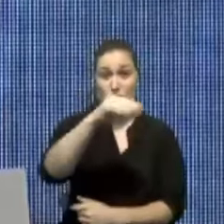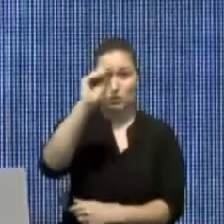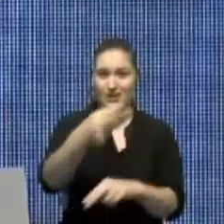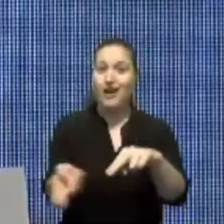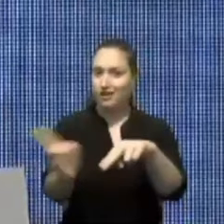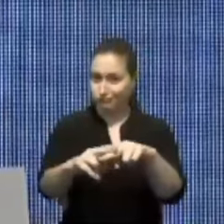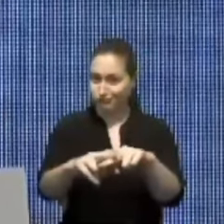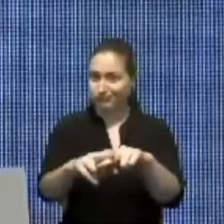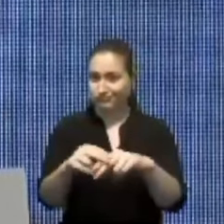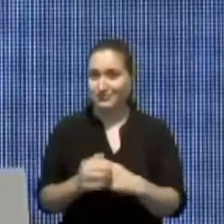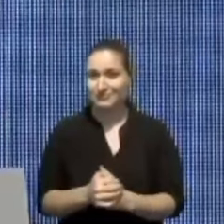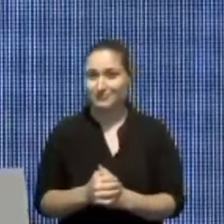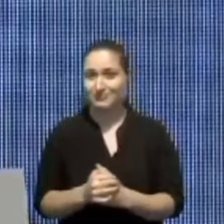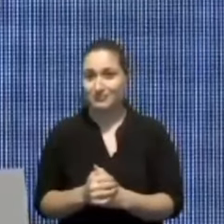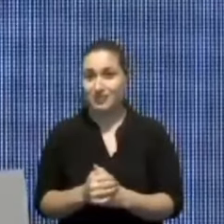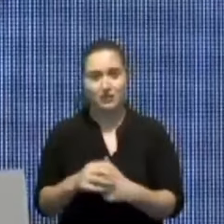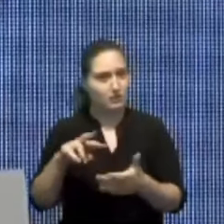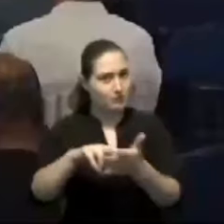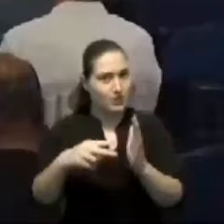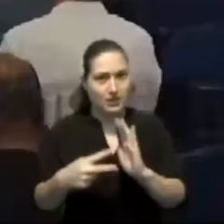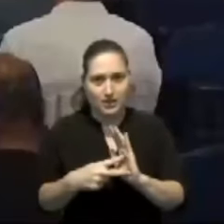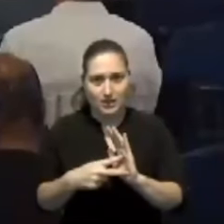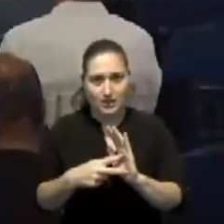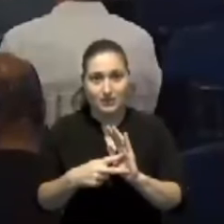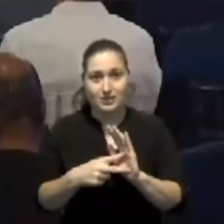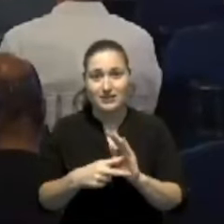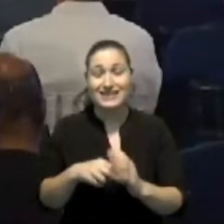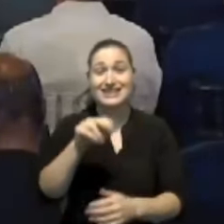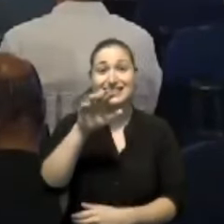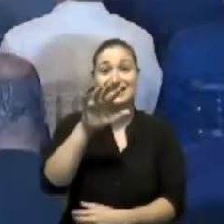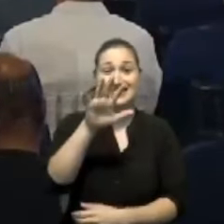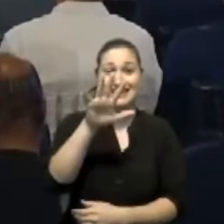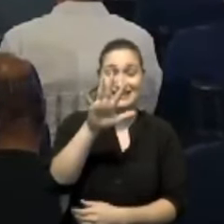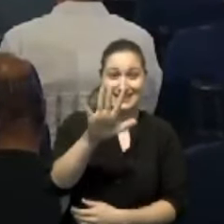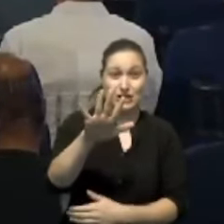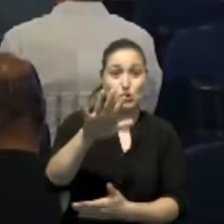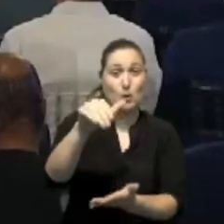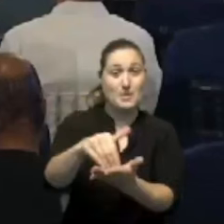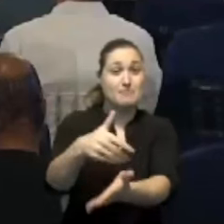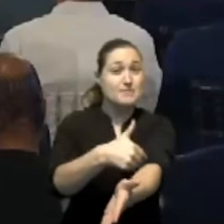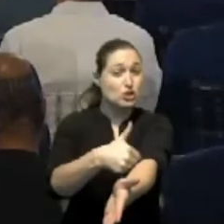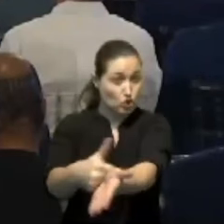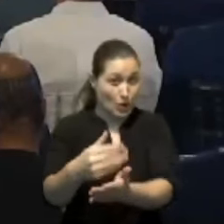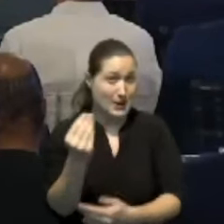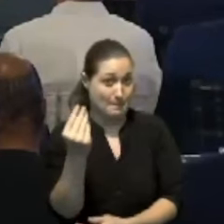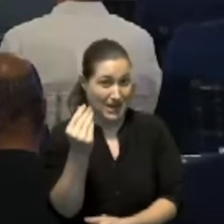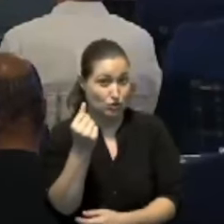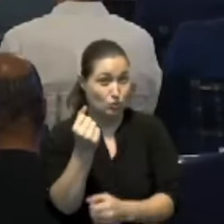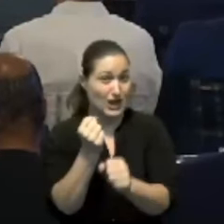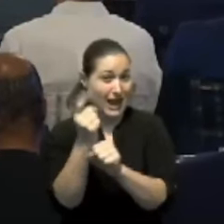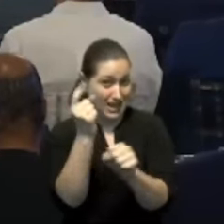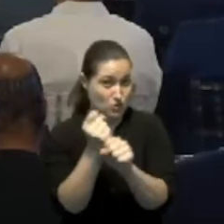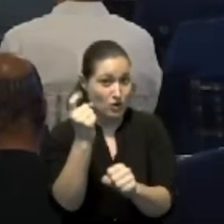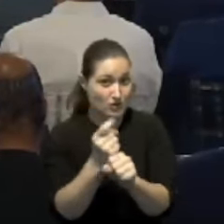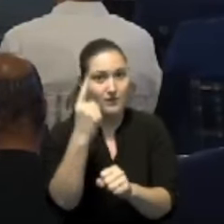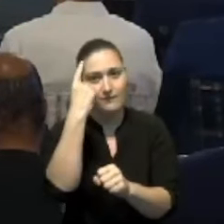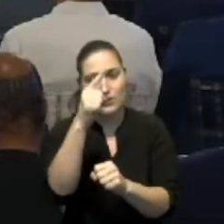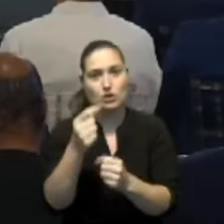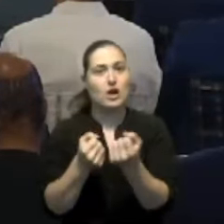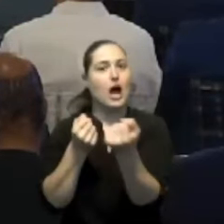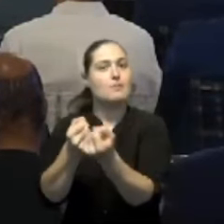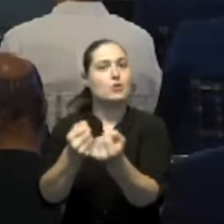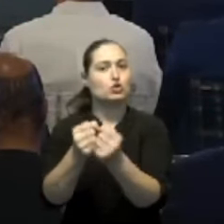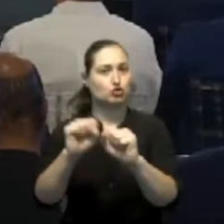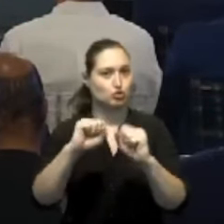Esto implica un aumento de más de 5,000 millones de pesos al año en este programa de asistencia social.